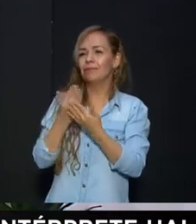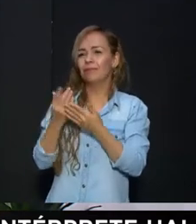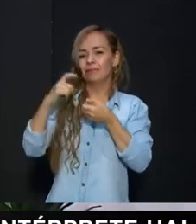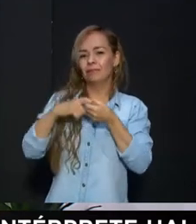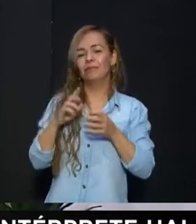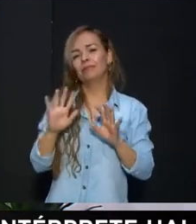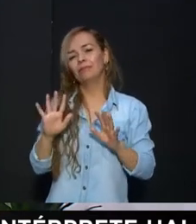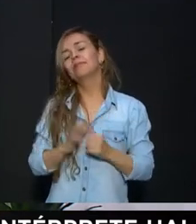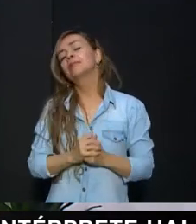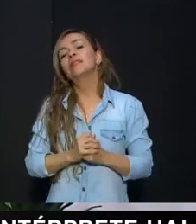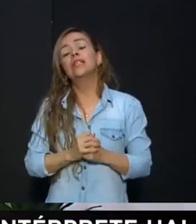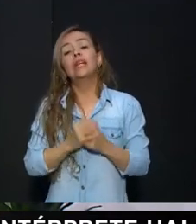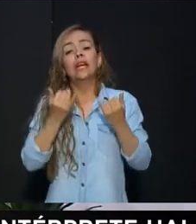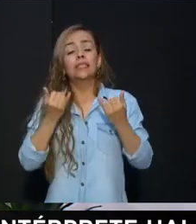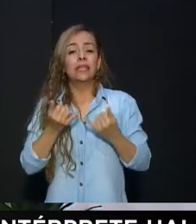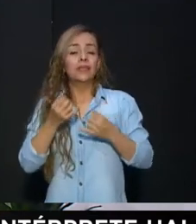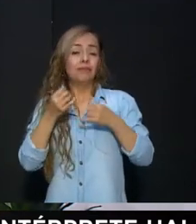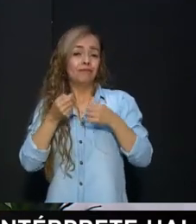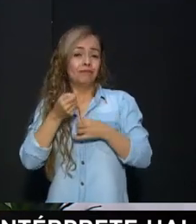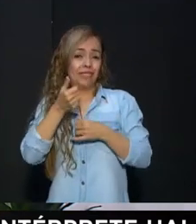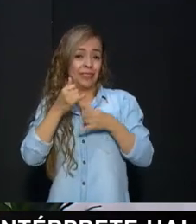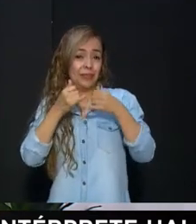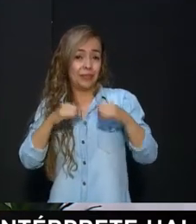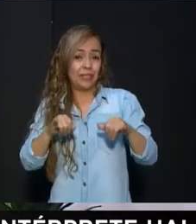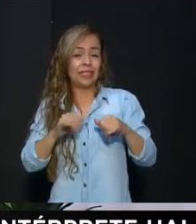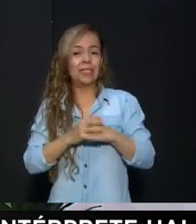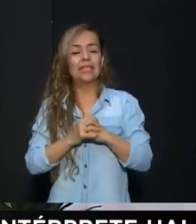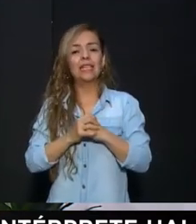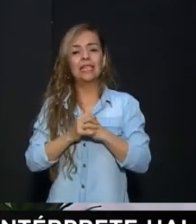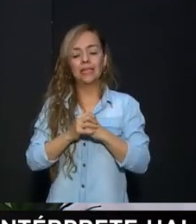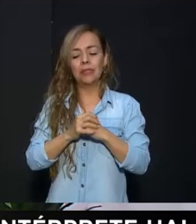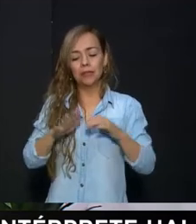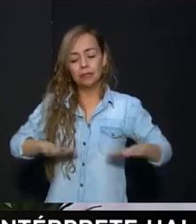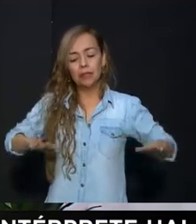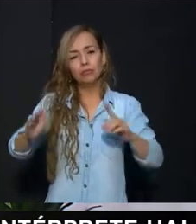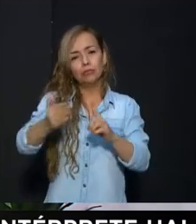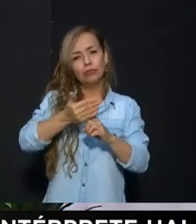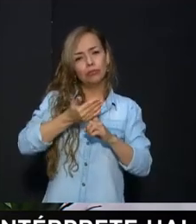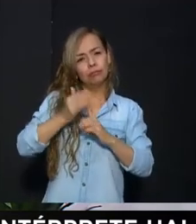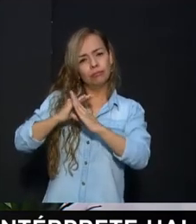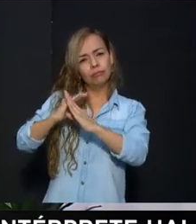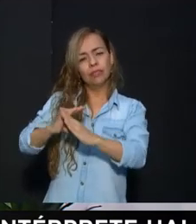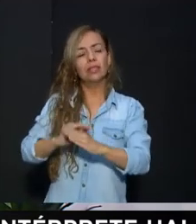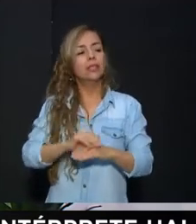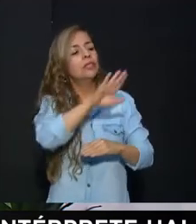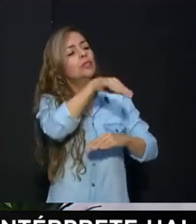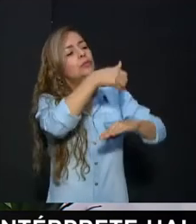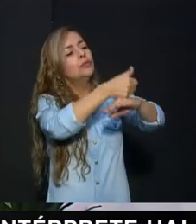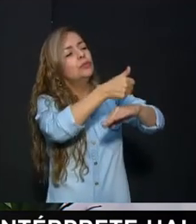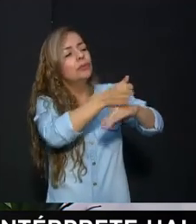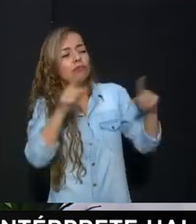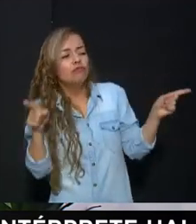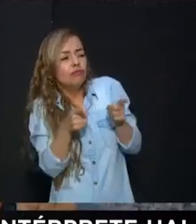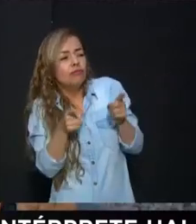estamos llegando Al final De esta Esta primera etapa Que nosotros manejamos De entorno protector Rector Yo quiero conocer Como esa conclusión Esa recomendación